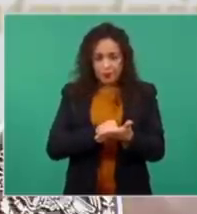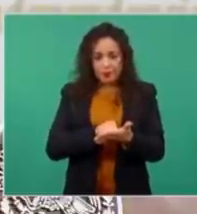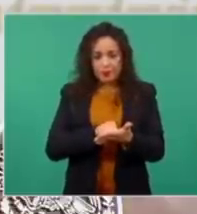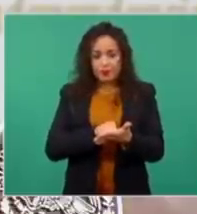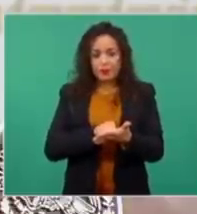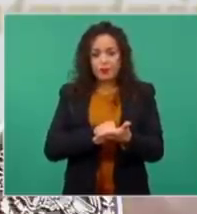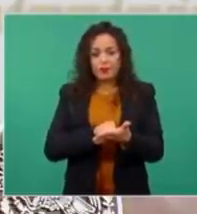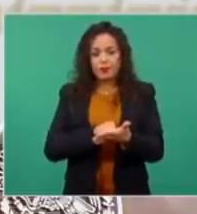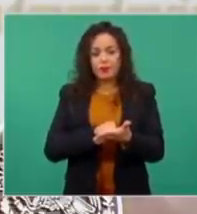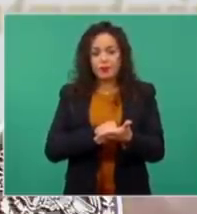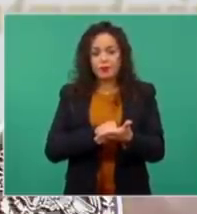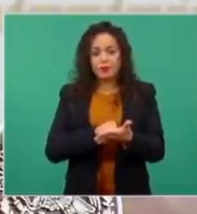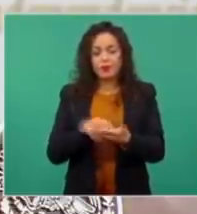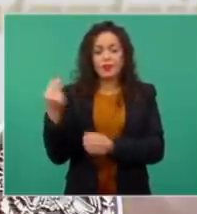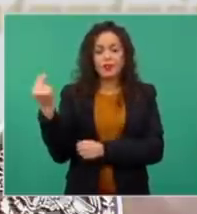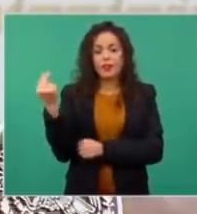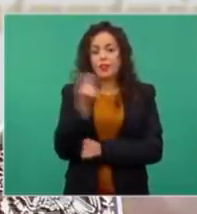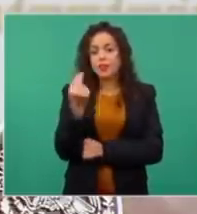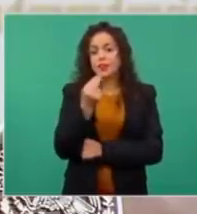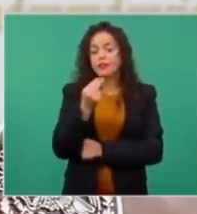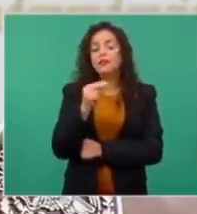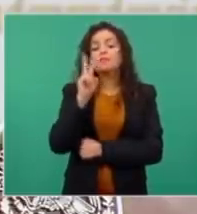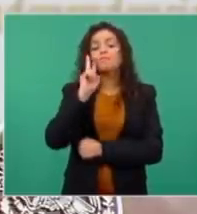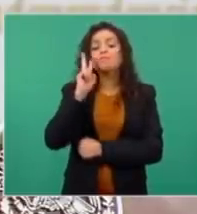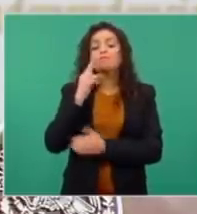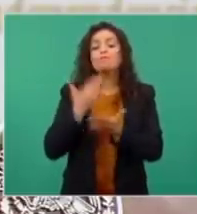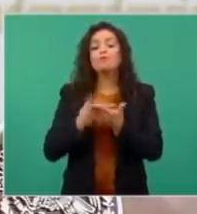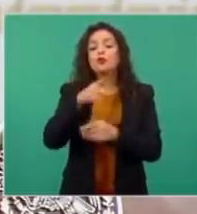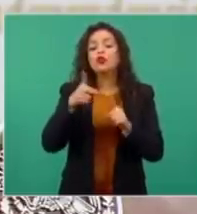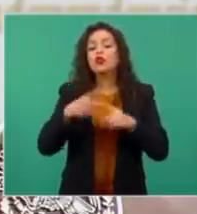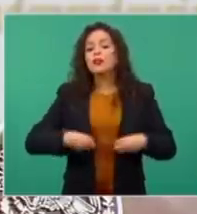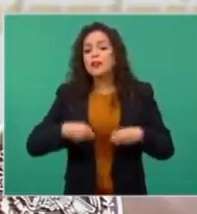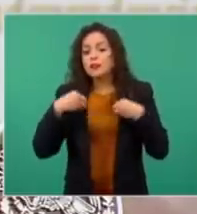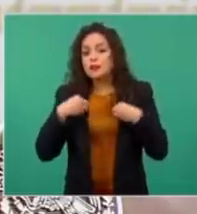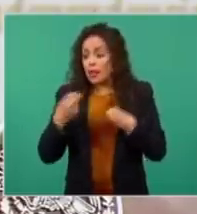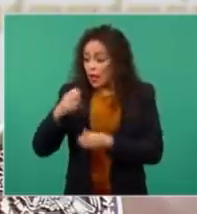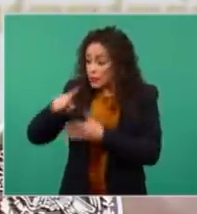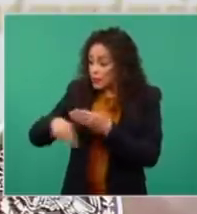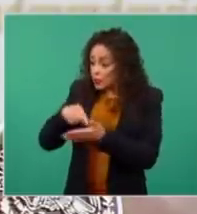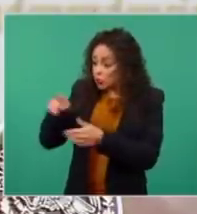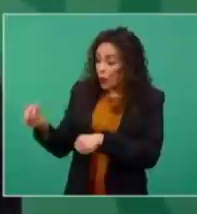demostrara que vivía en la sección electoral donde se iba a instalar la casilla.